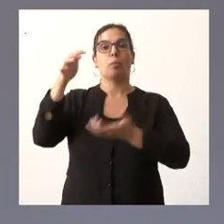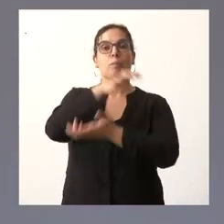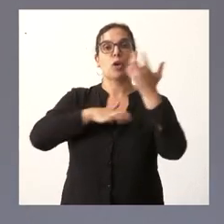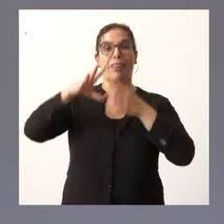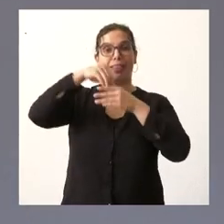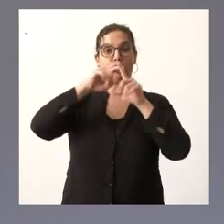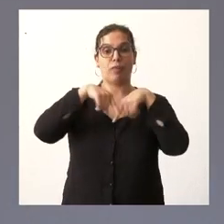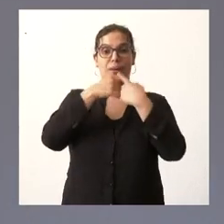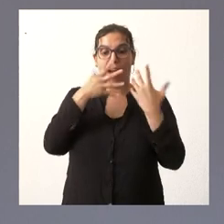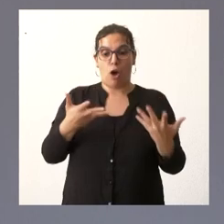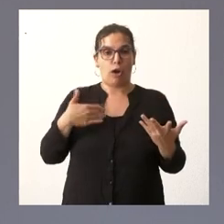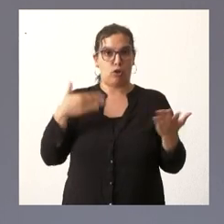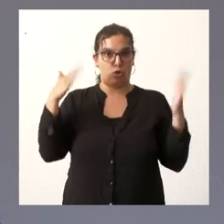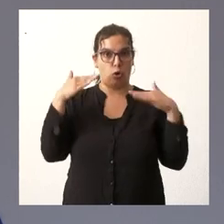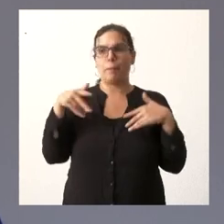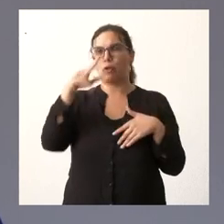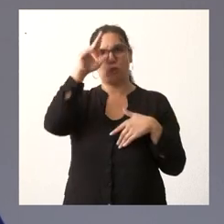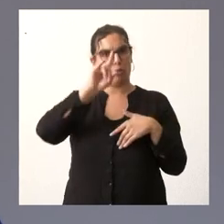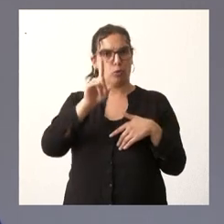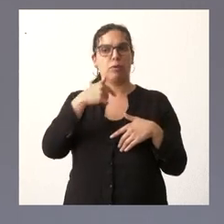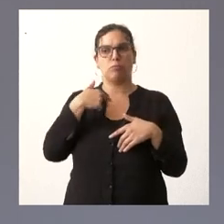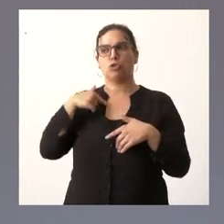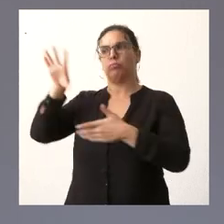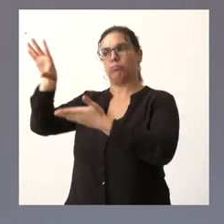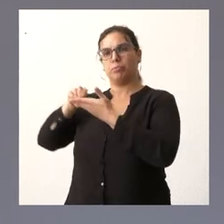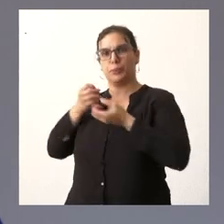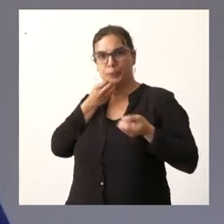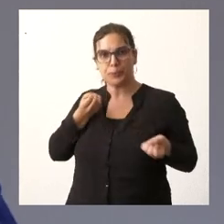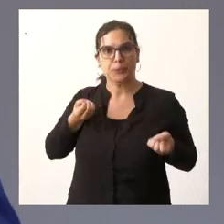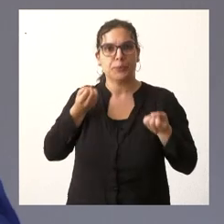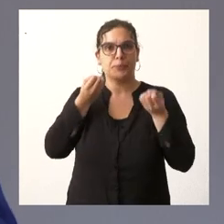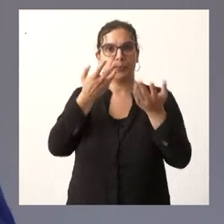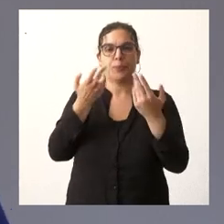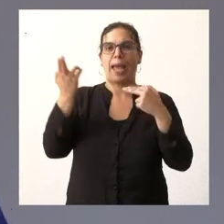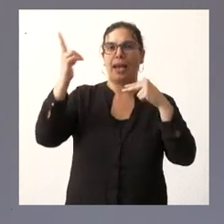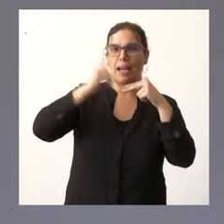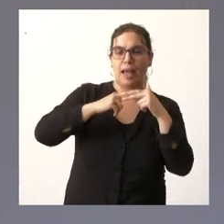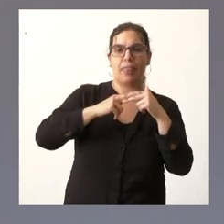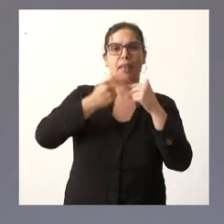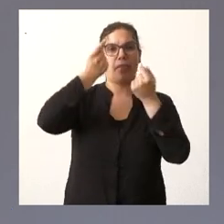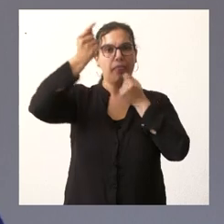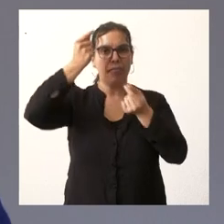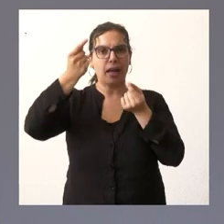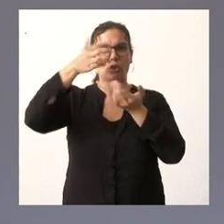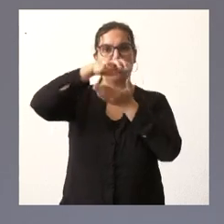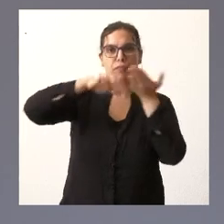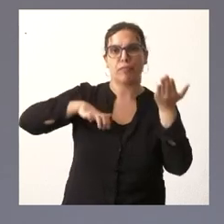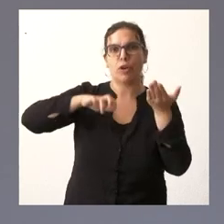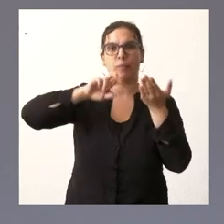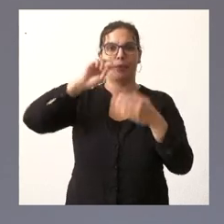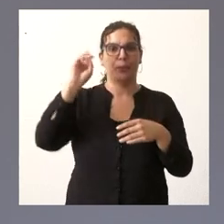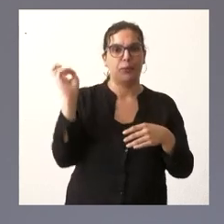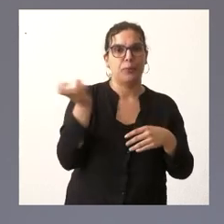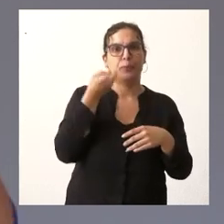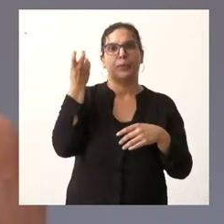no los tenemos aquí pero no se preocupe que les trasladaremos tanto los enlaces como los diferentes informes enlaces a los